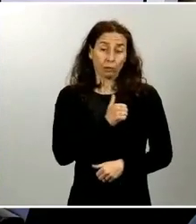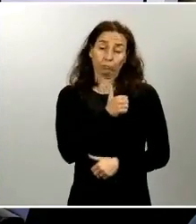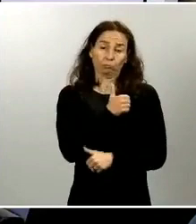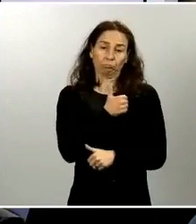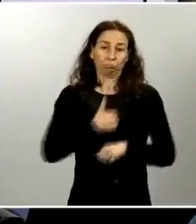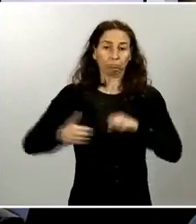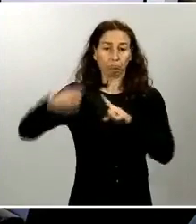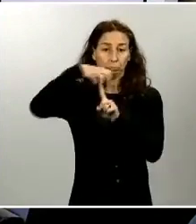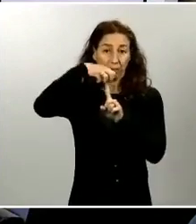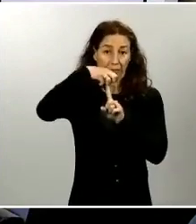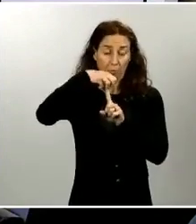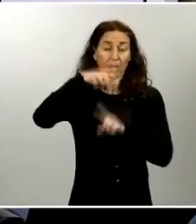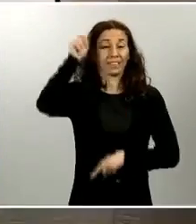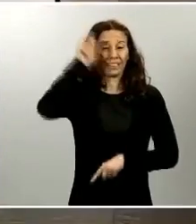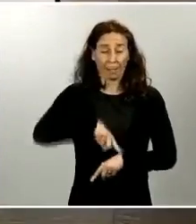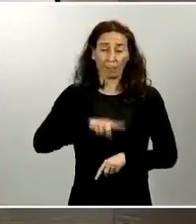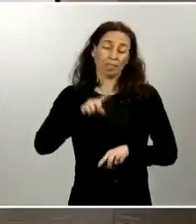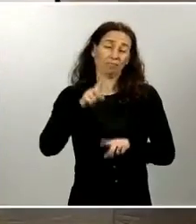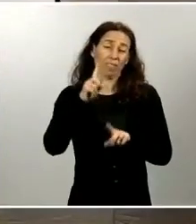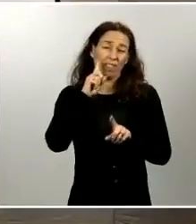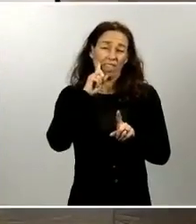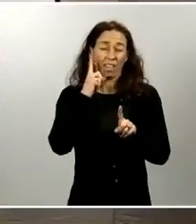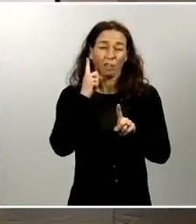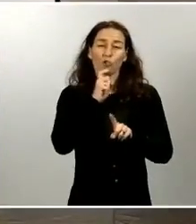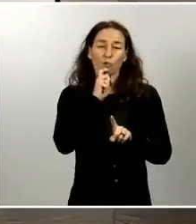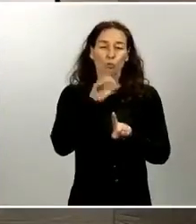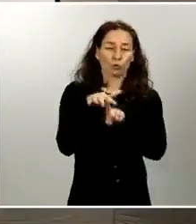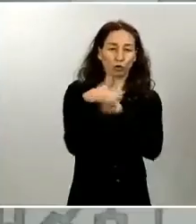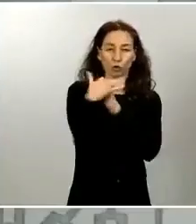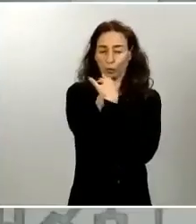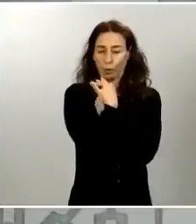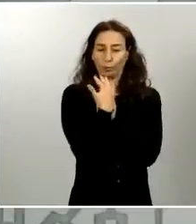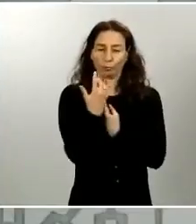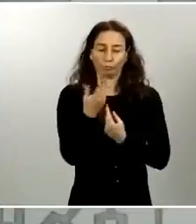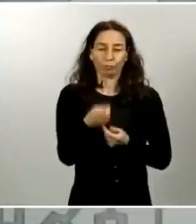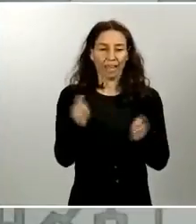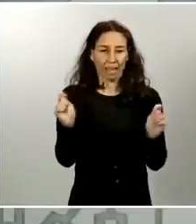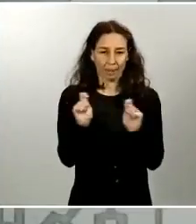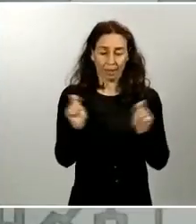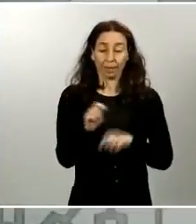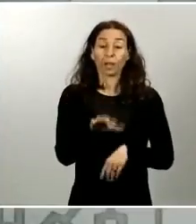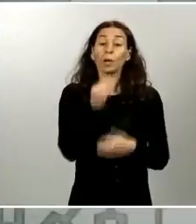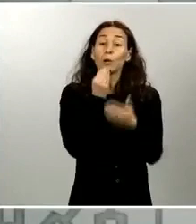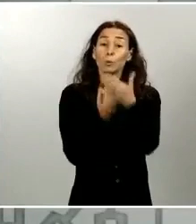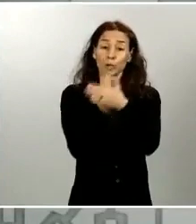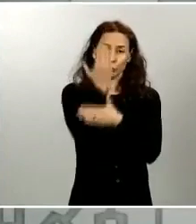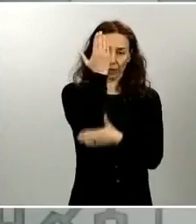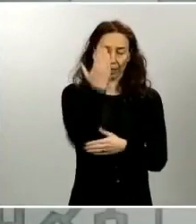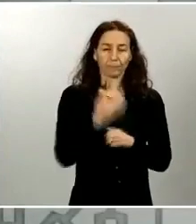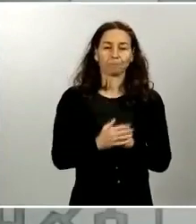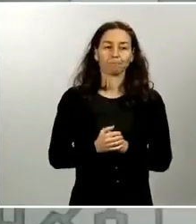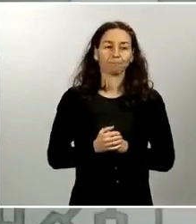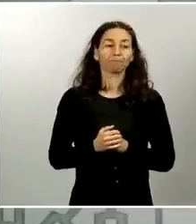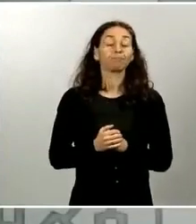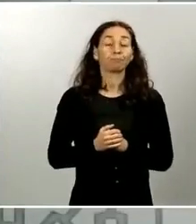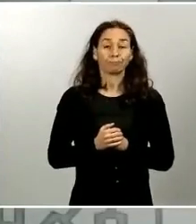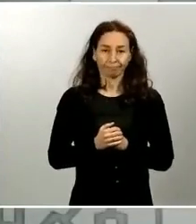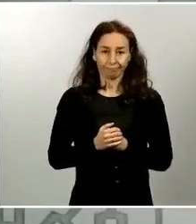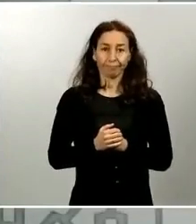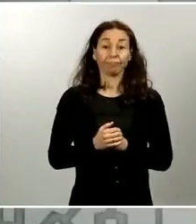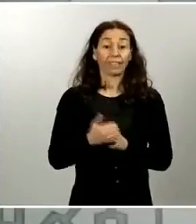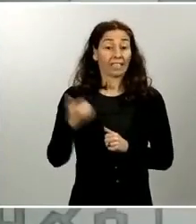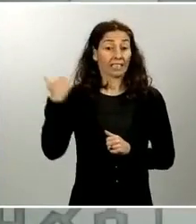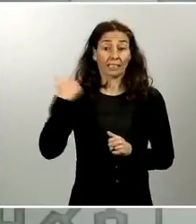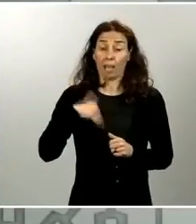Logística de la Policía Nacional, José García Molina. Doctora, muy buenos días. Muy buenos días, gracias. Bueno, pues como ya viene siendo